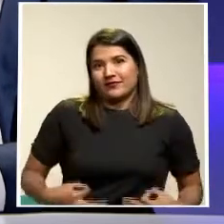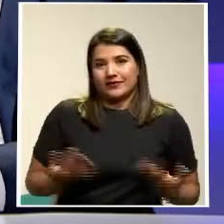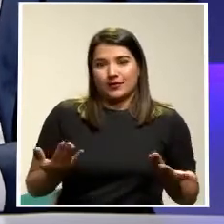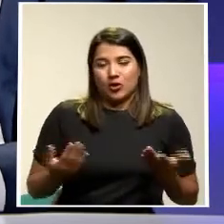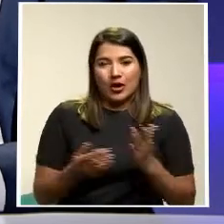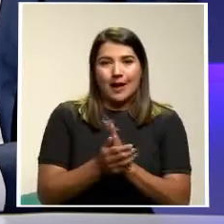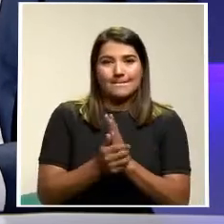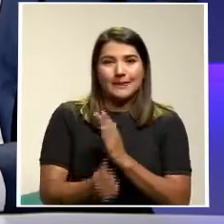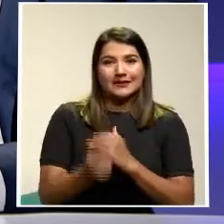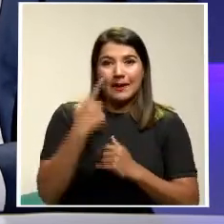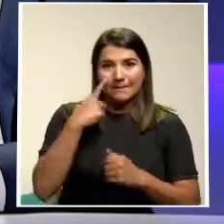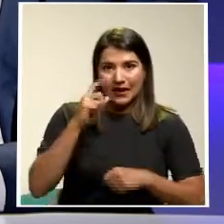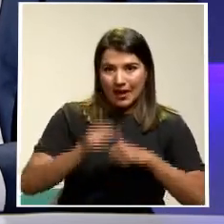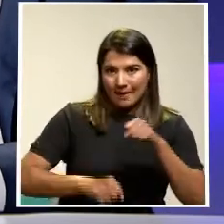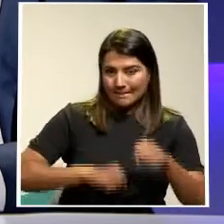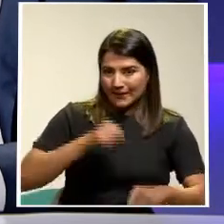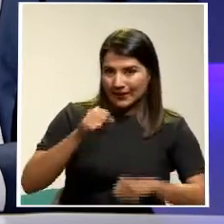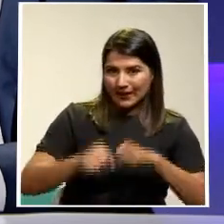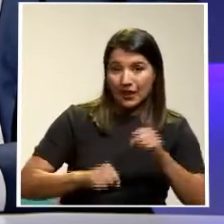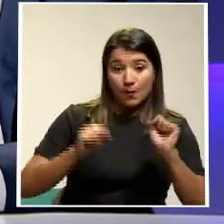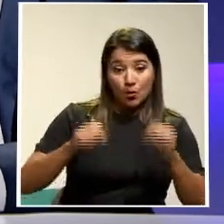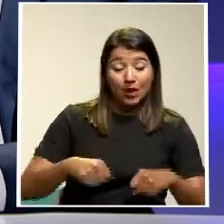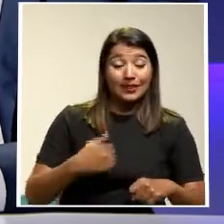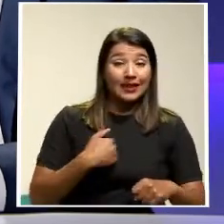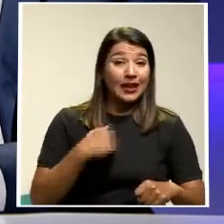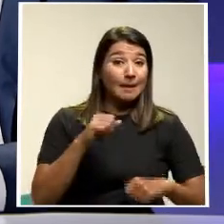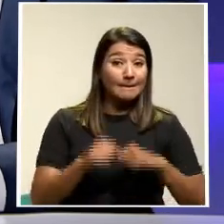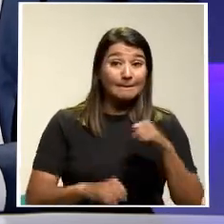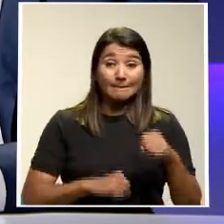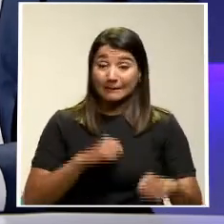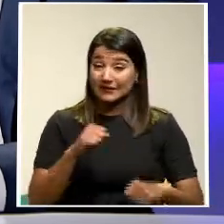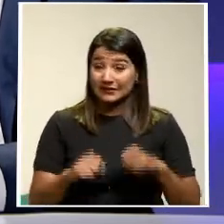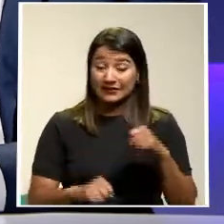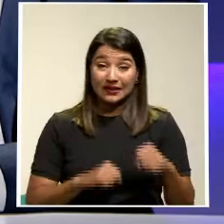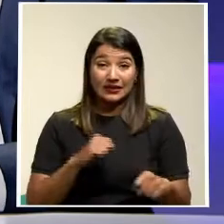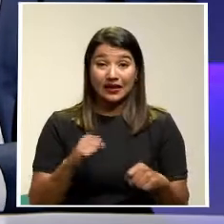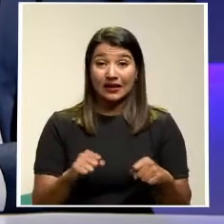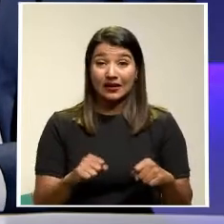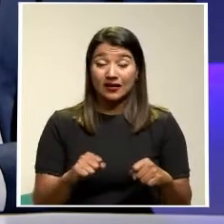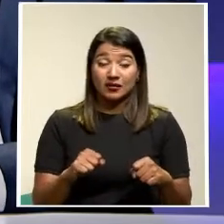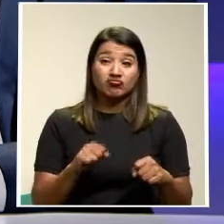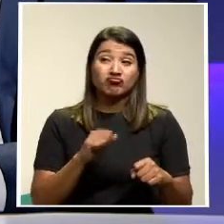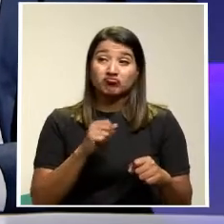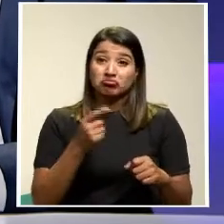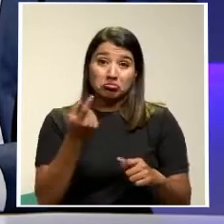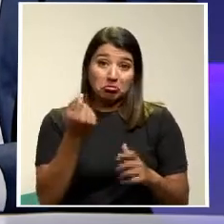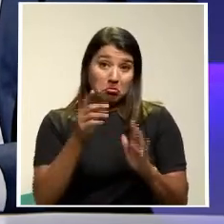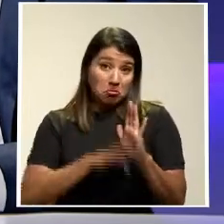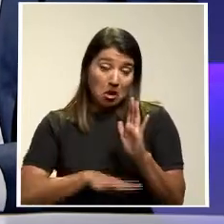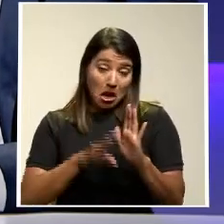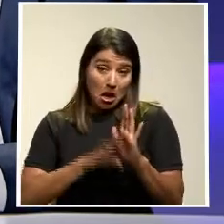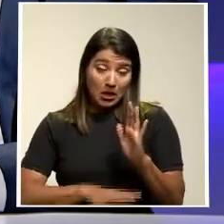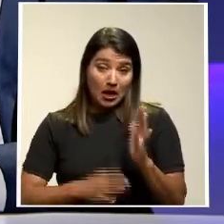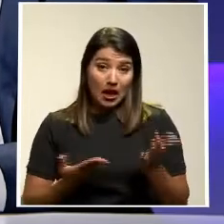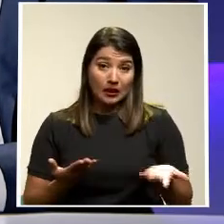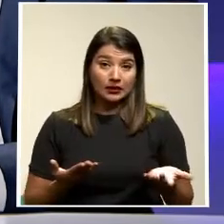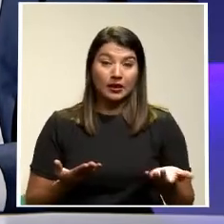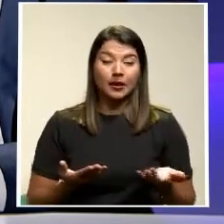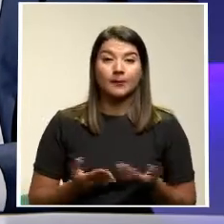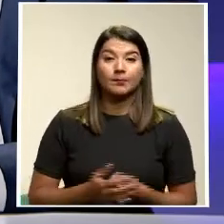capacidad De pedalear Y tener una bici Que no cuesta Prácticamente que nada Es muy